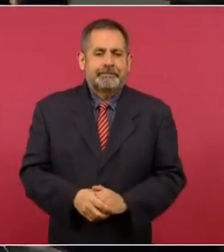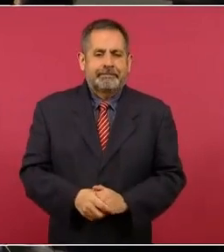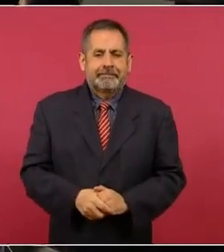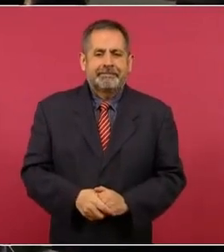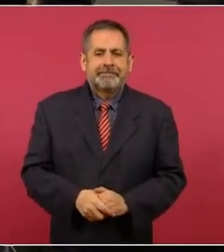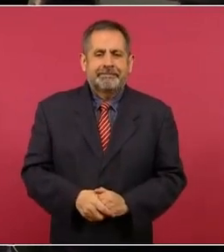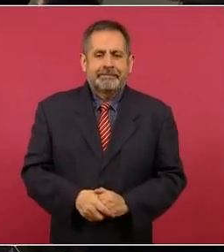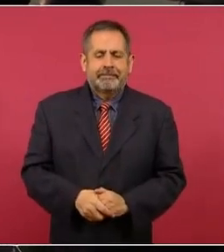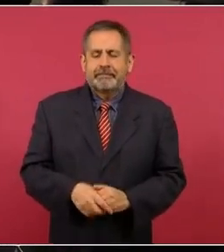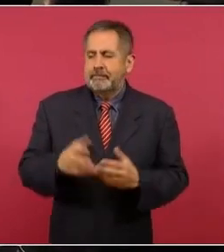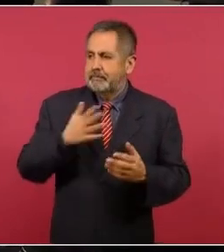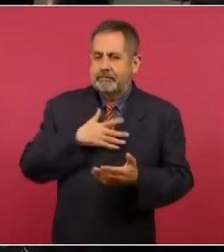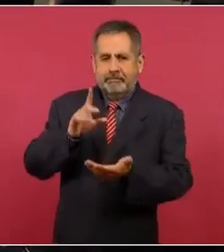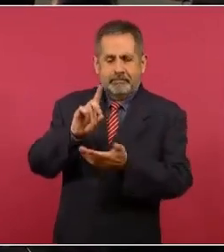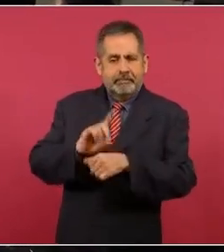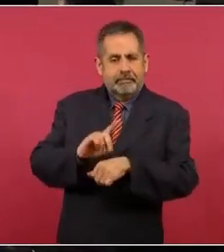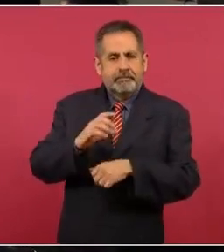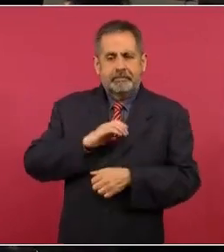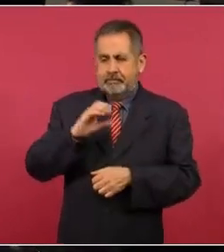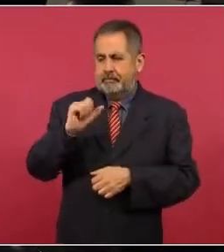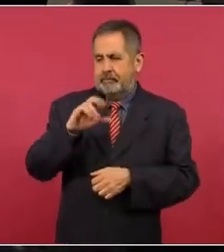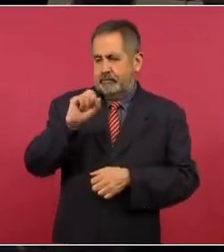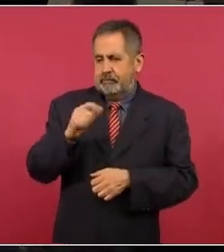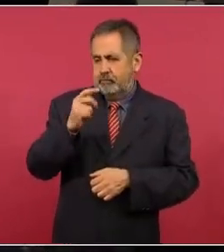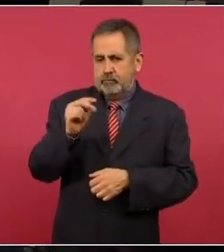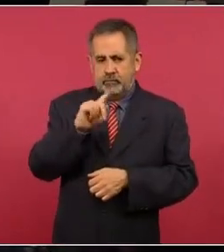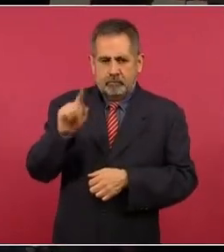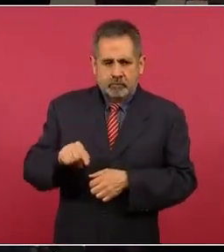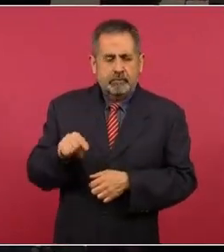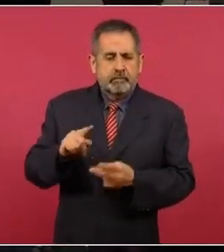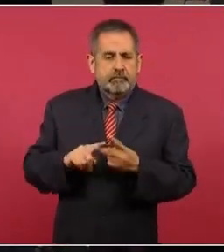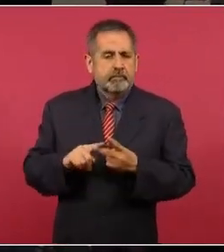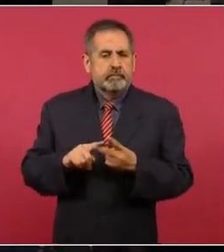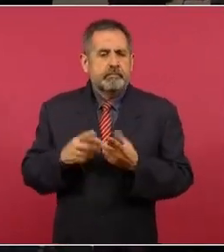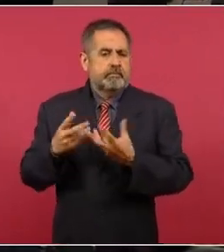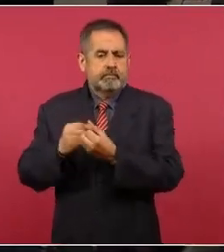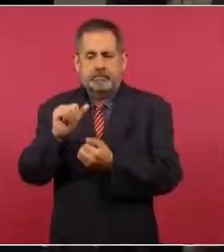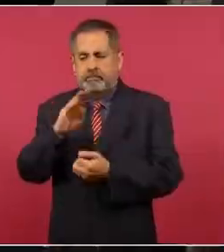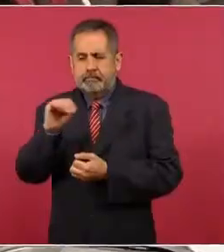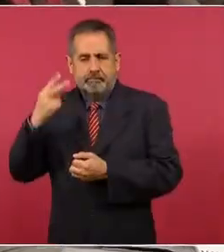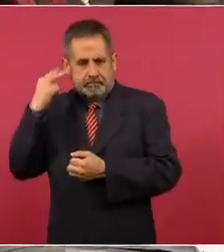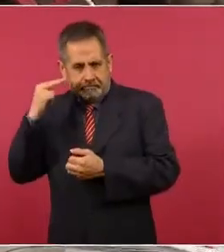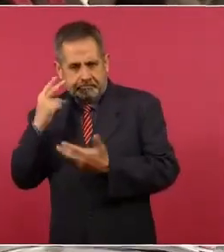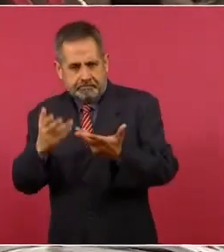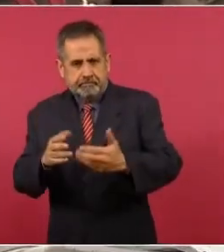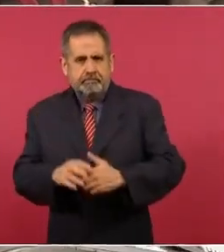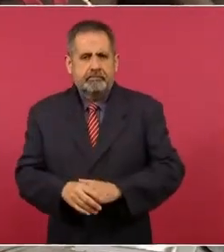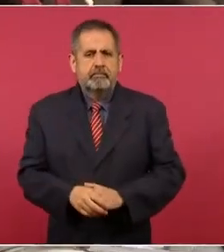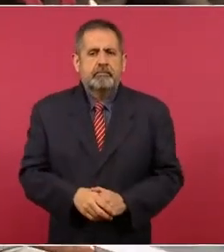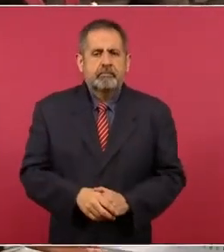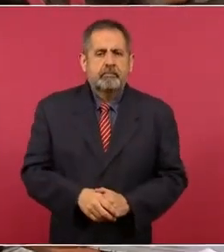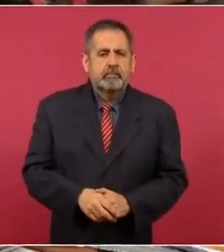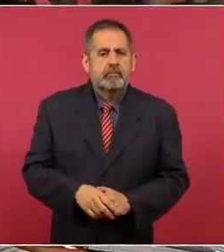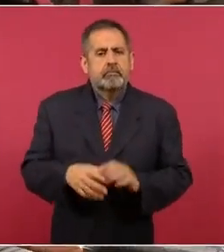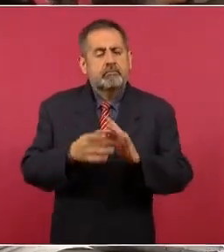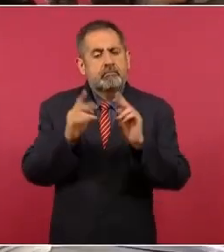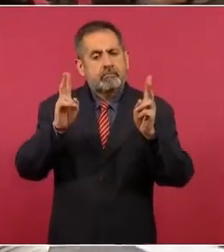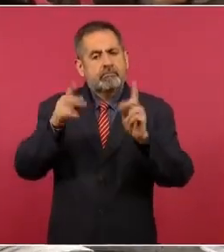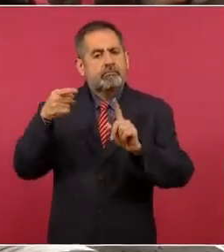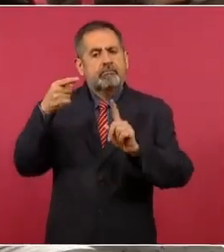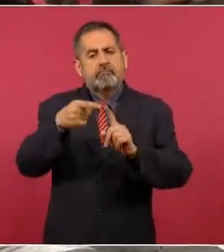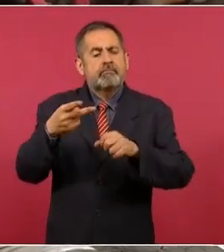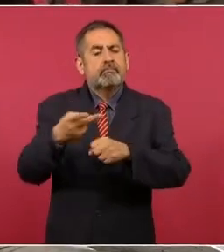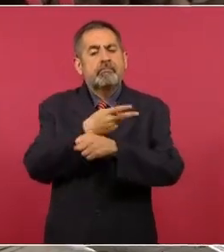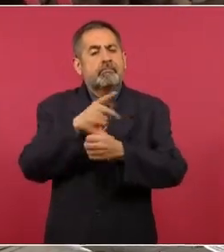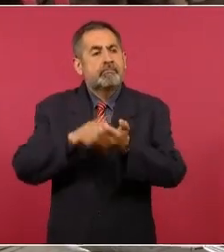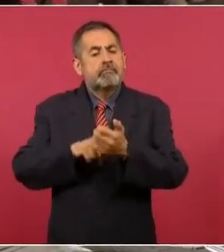Efectivamente. ¿Qué tal, presidente? Buen día, Carlos Guzmán de Cuatro Media Telecomunicaciones, Avan Noticias de Veracruz. Pues de inicio, ahondar en el tema de lo que